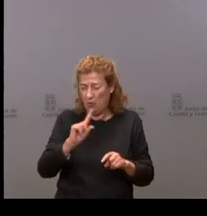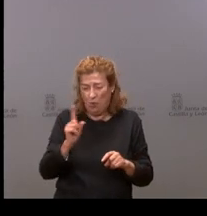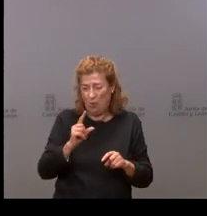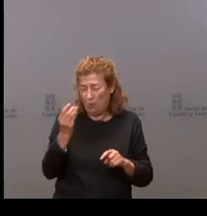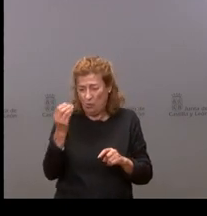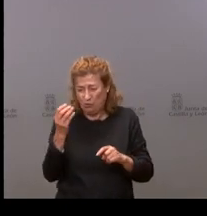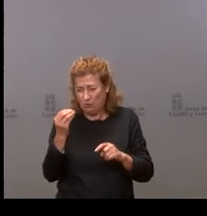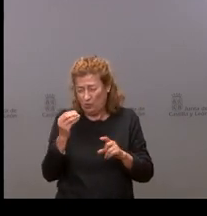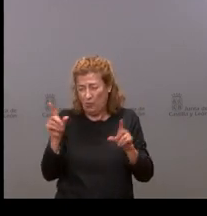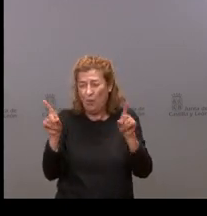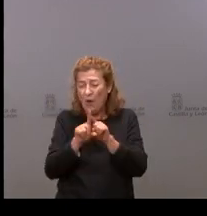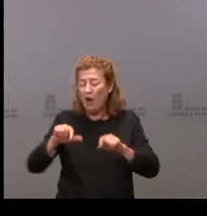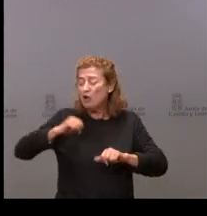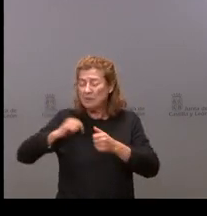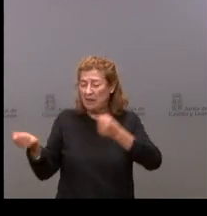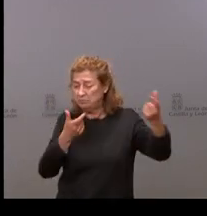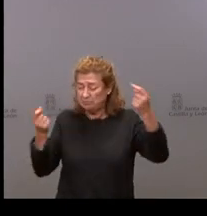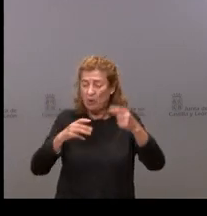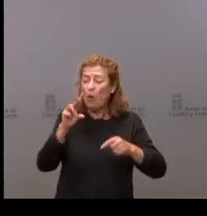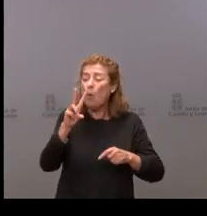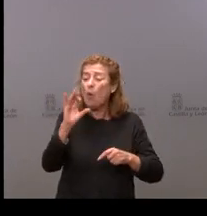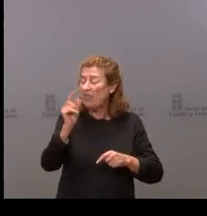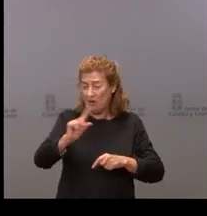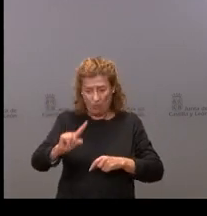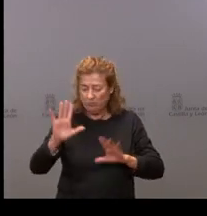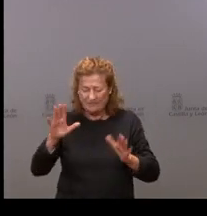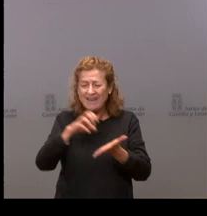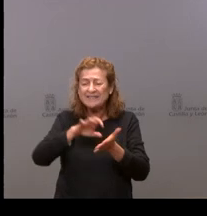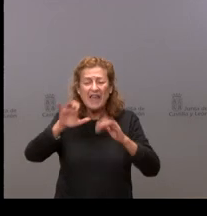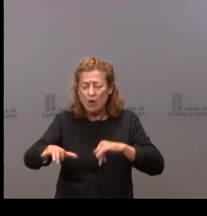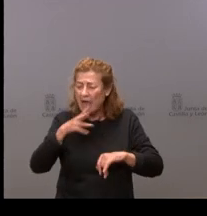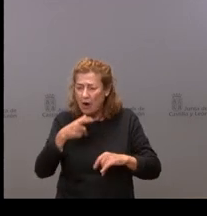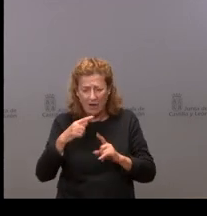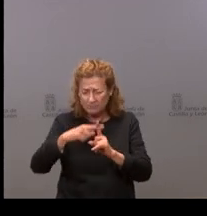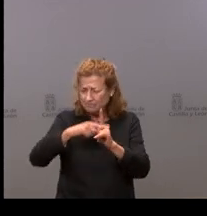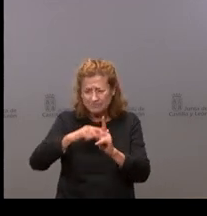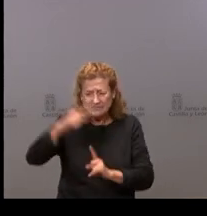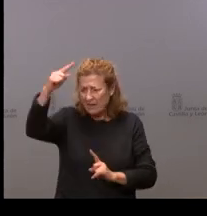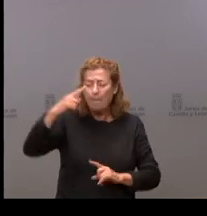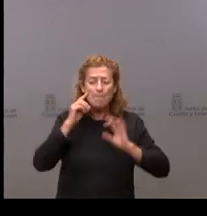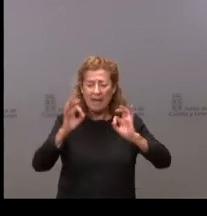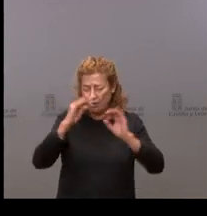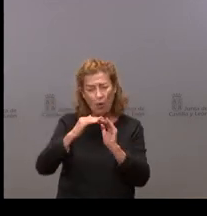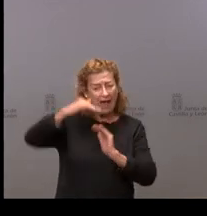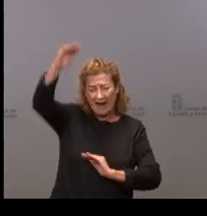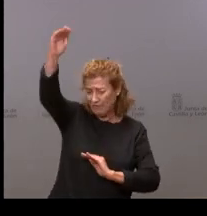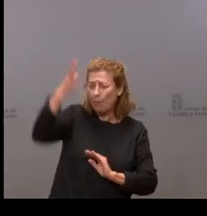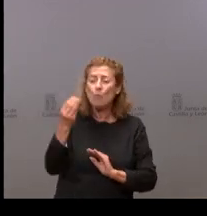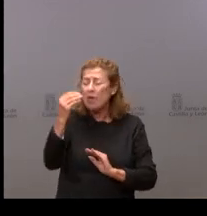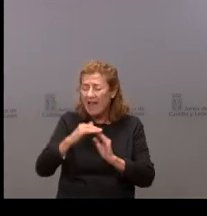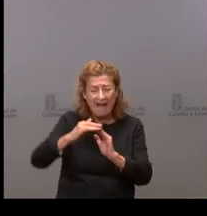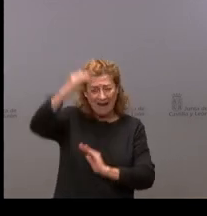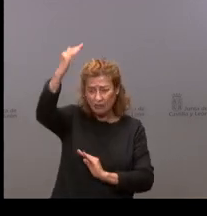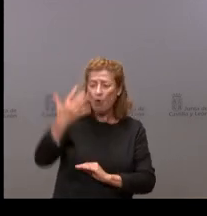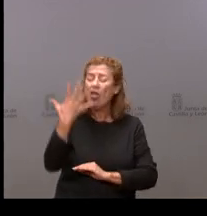traslación a hospitalización y UCIs, Castilla y León está en riesgo alto con cinco provincias, vamos, está en riesgo muy alto con cinco